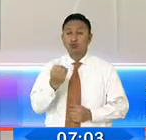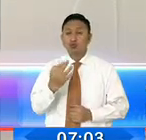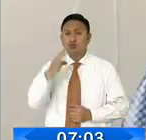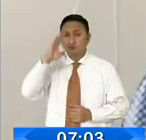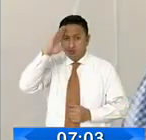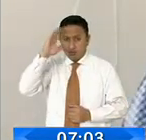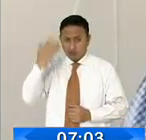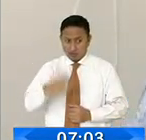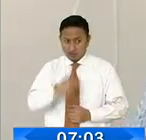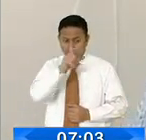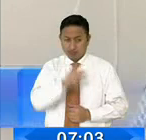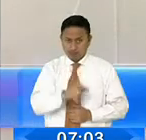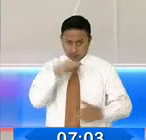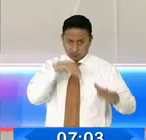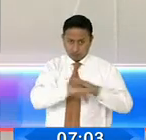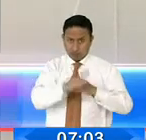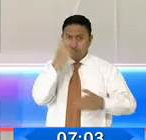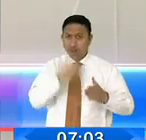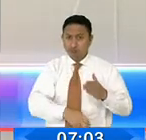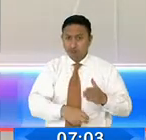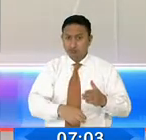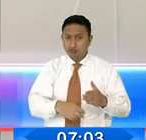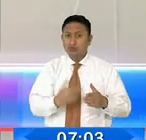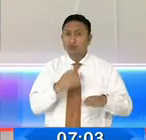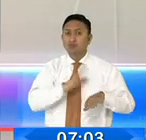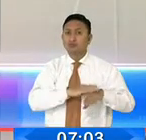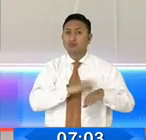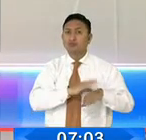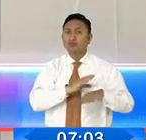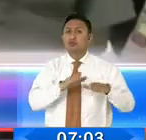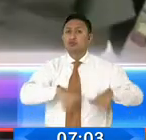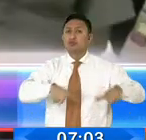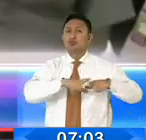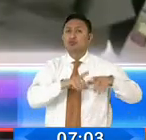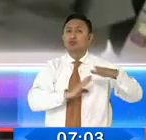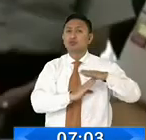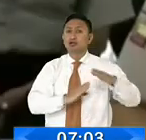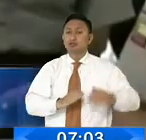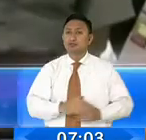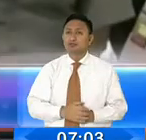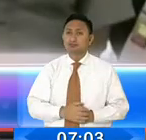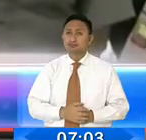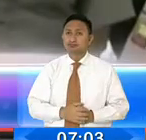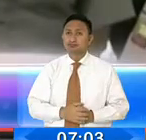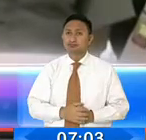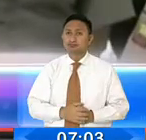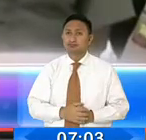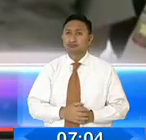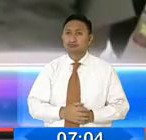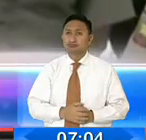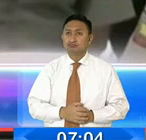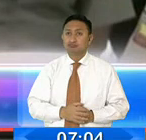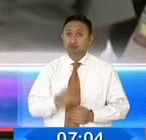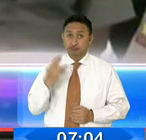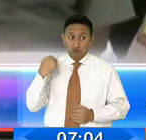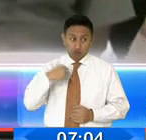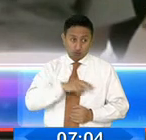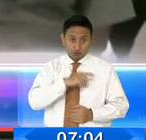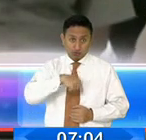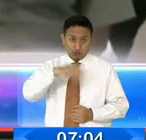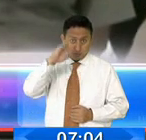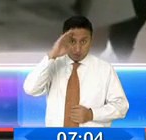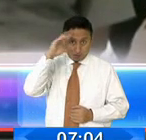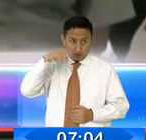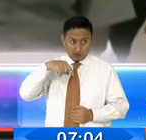sancionados por atacar los centros de paz y acogida humanitaria? Nosotros no hemos encontrado realmente que policías